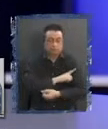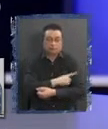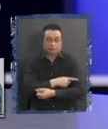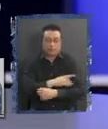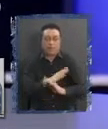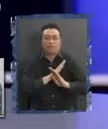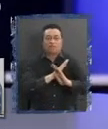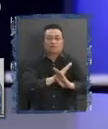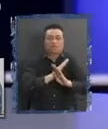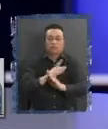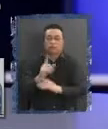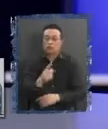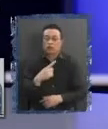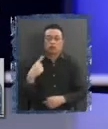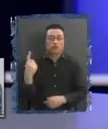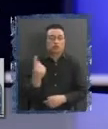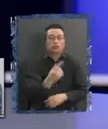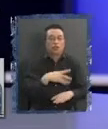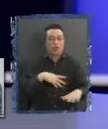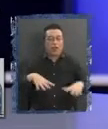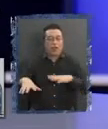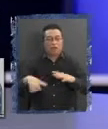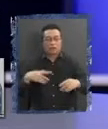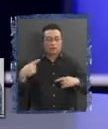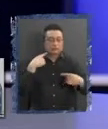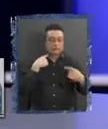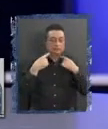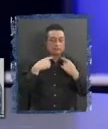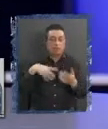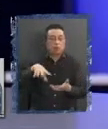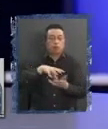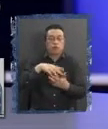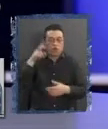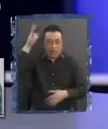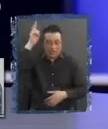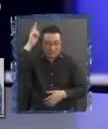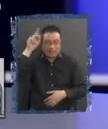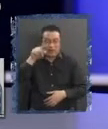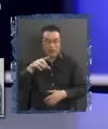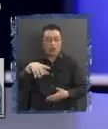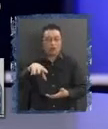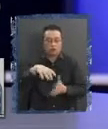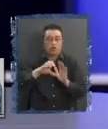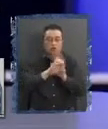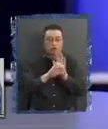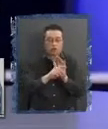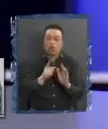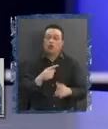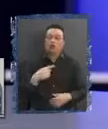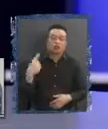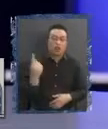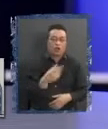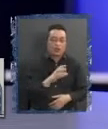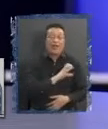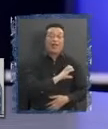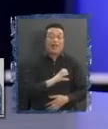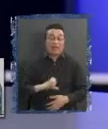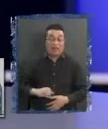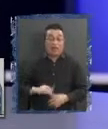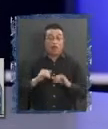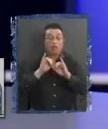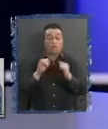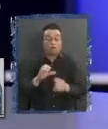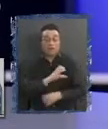todas las cosas que le afectan a los pueblos indígenas que por esta constitución son todas, Estado, forma de Estado,